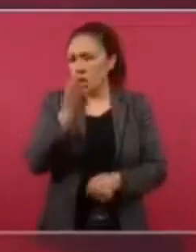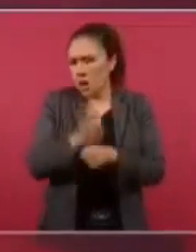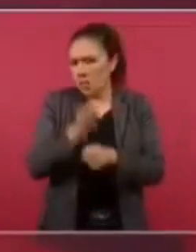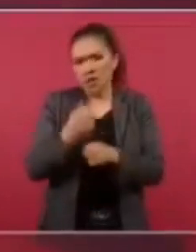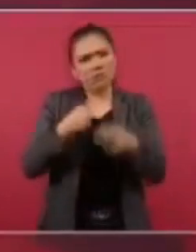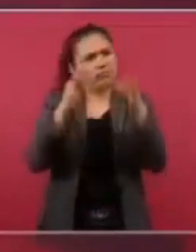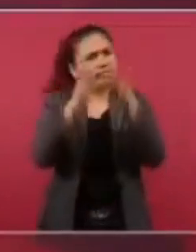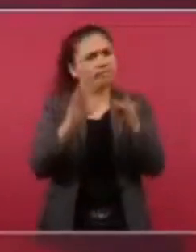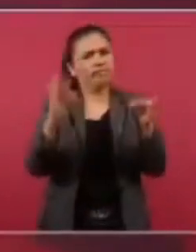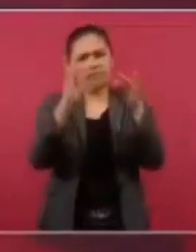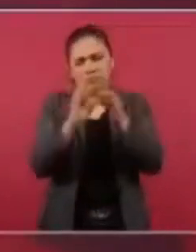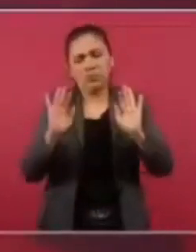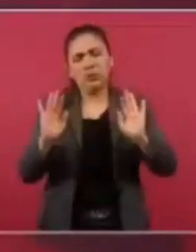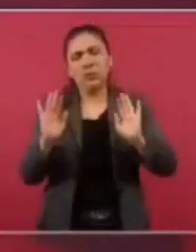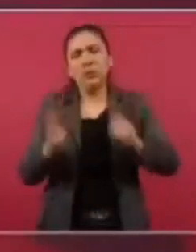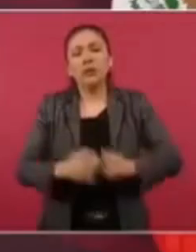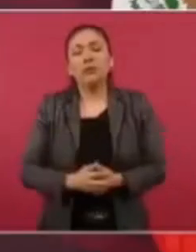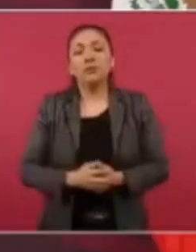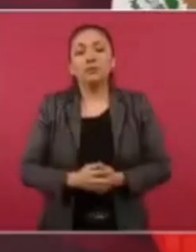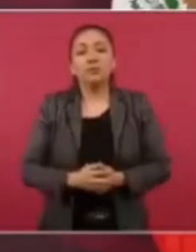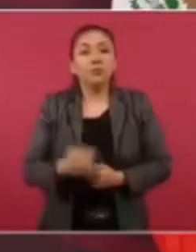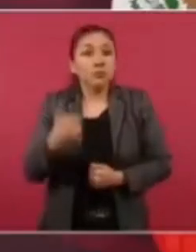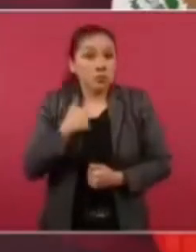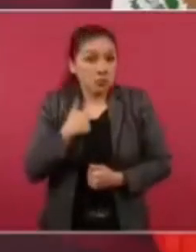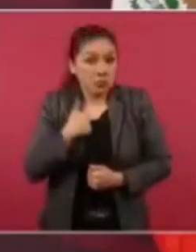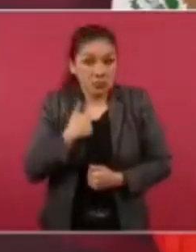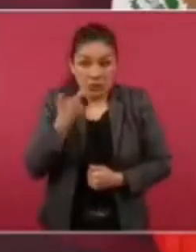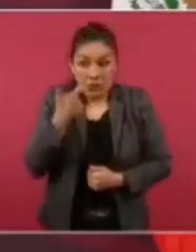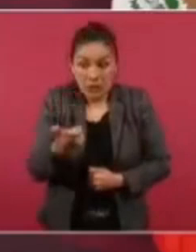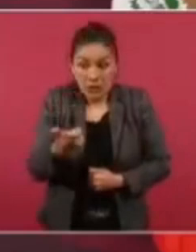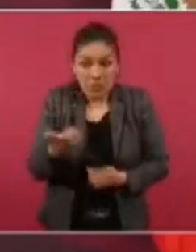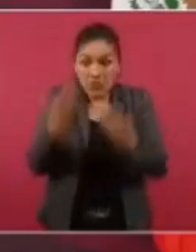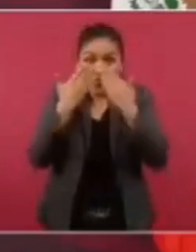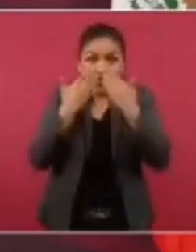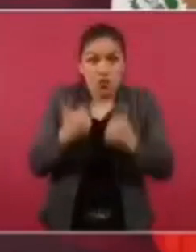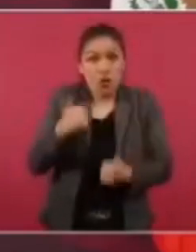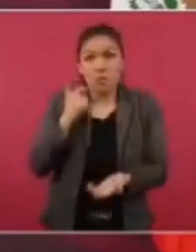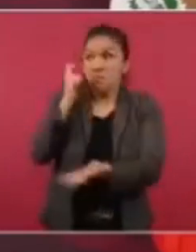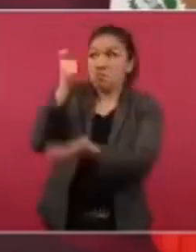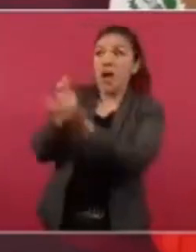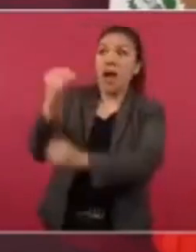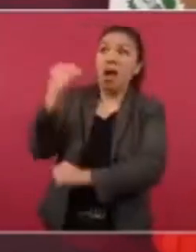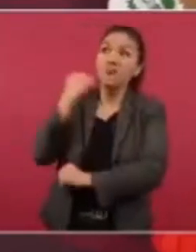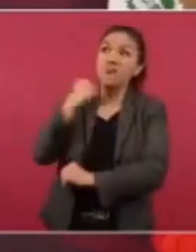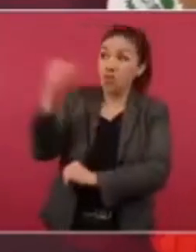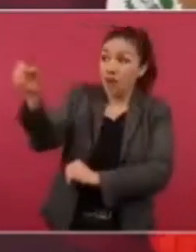que como no tengo dinero para pagar a un abogado,